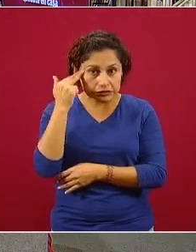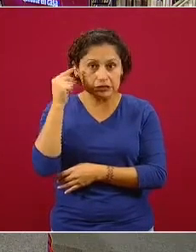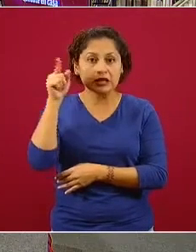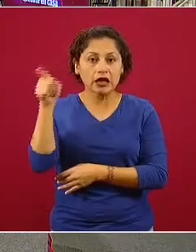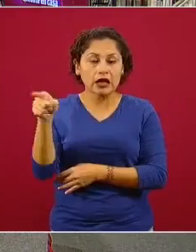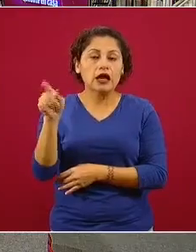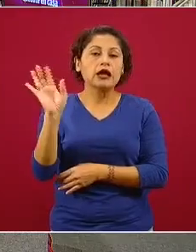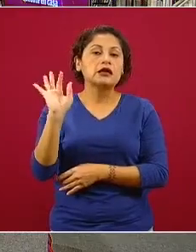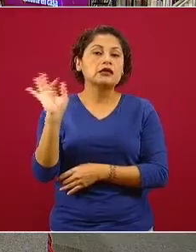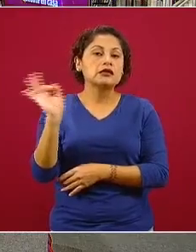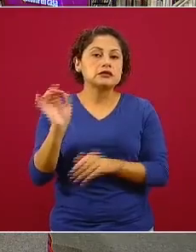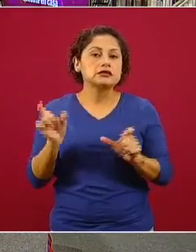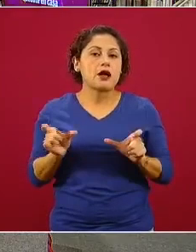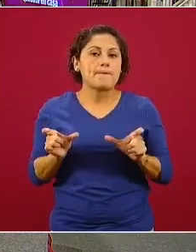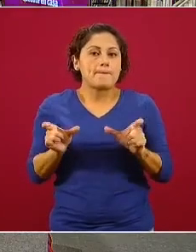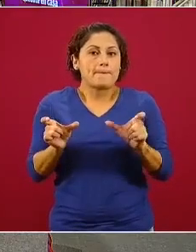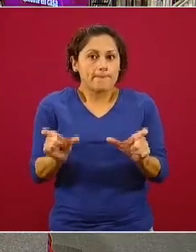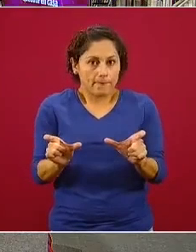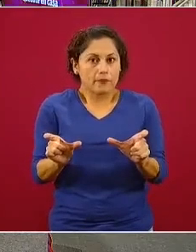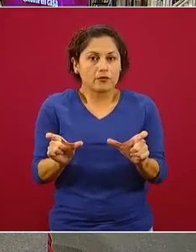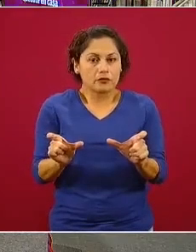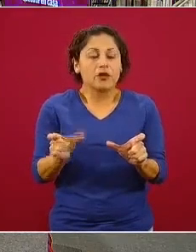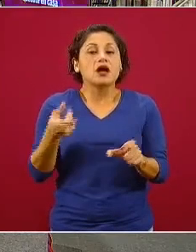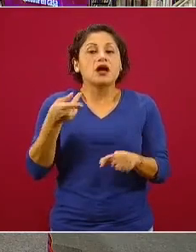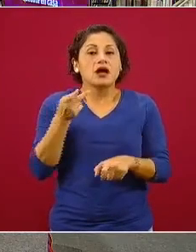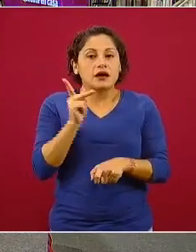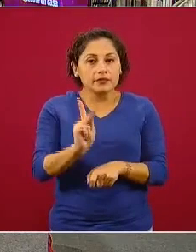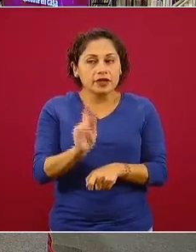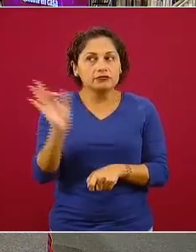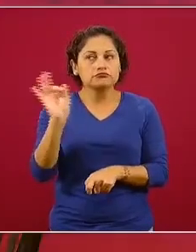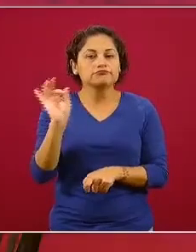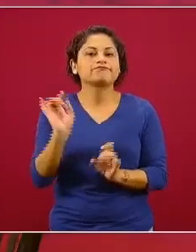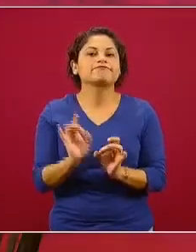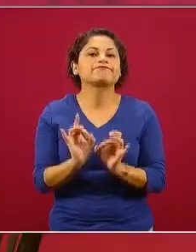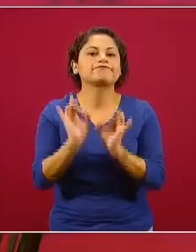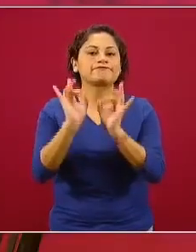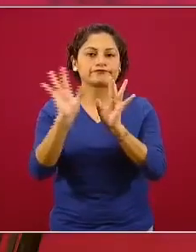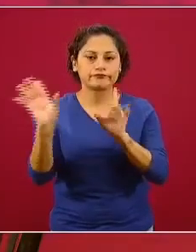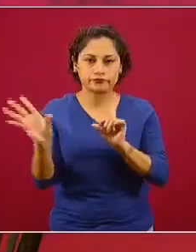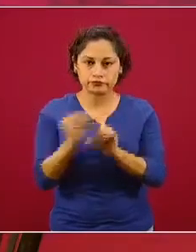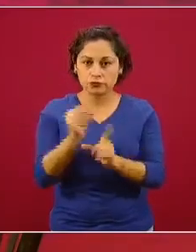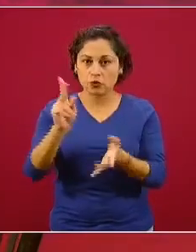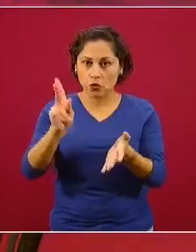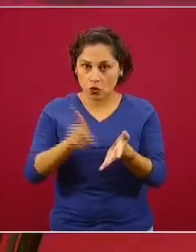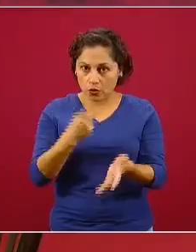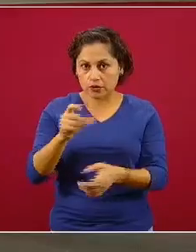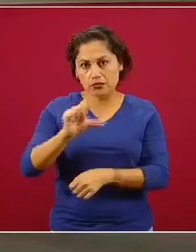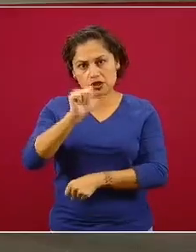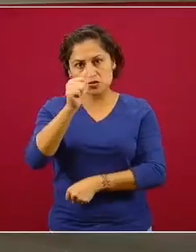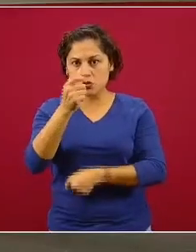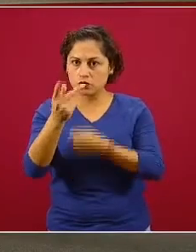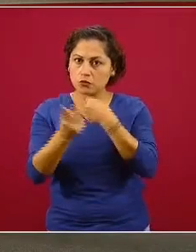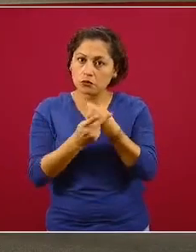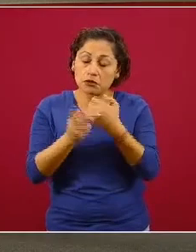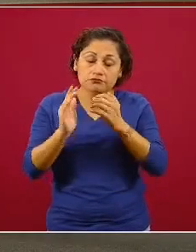ojalá que eso no resulte en un brote, pero en otras partes del mundo podría resultar en su momento. Muchas gracias.